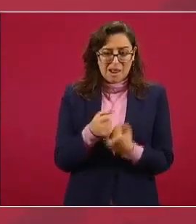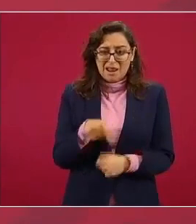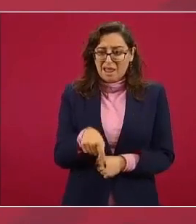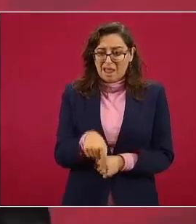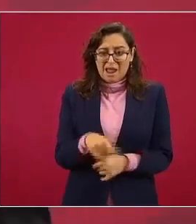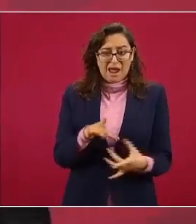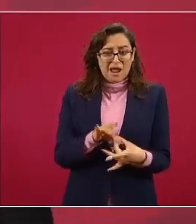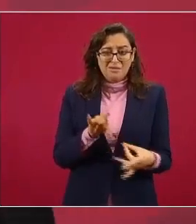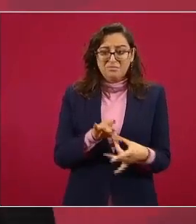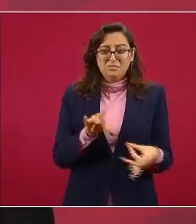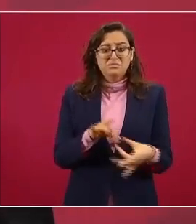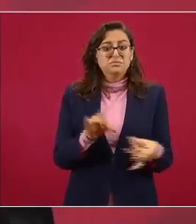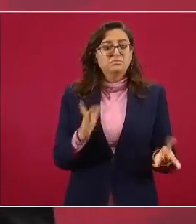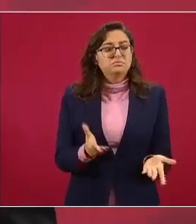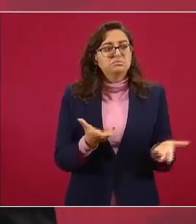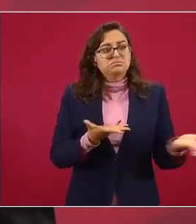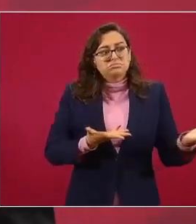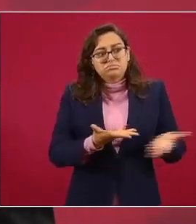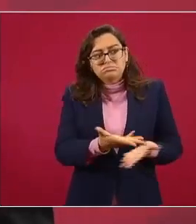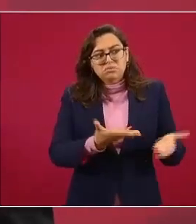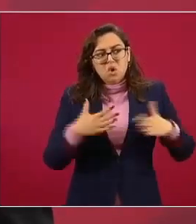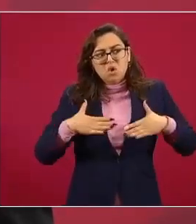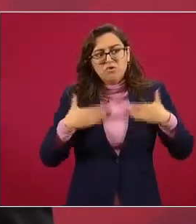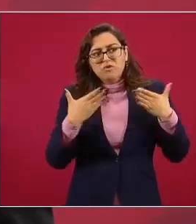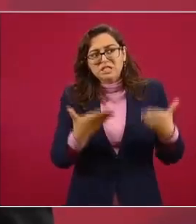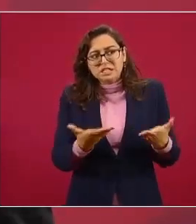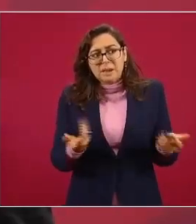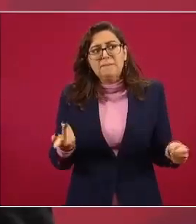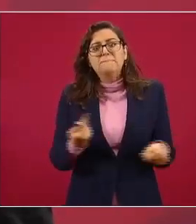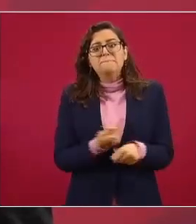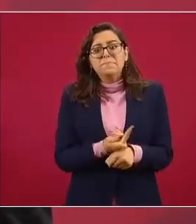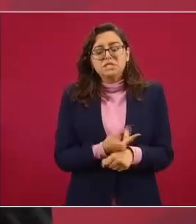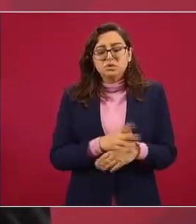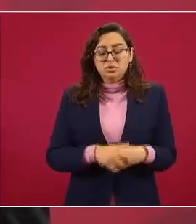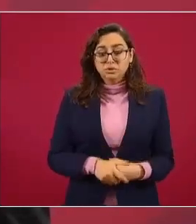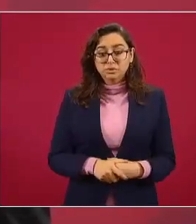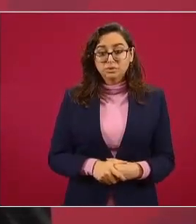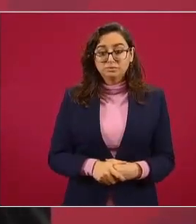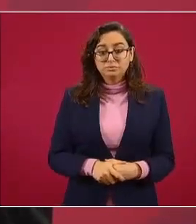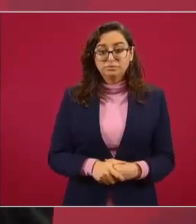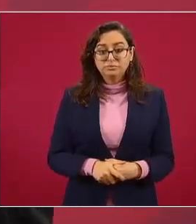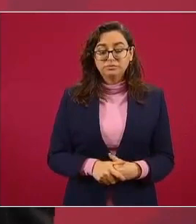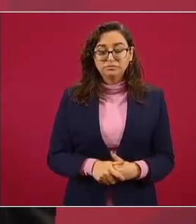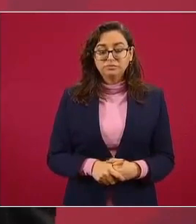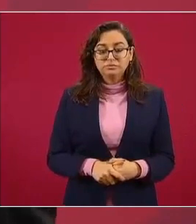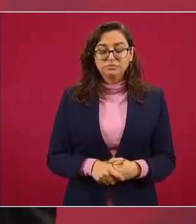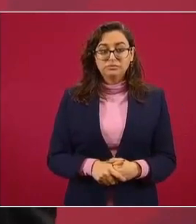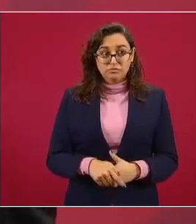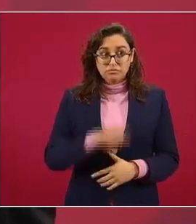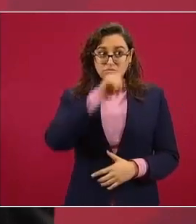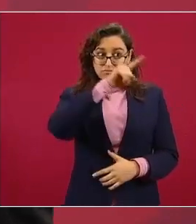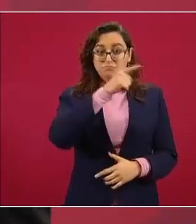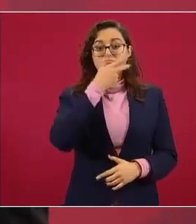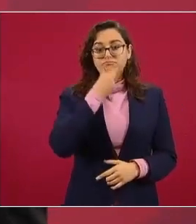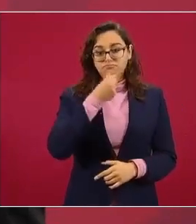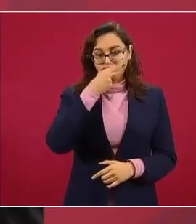respecto a la cooperación basada en la confianza siendo un hombre muy inteligente porque lo es